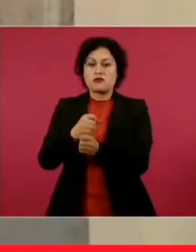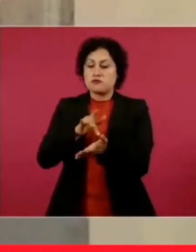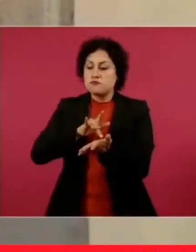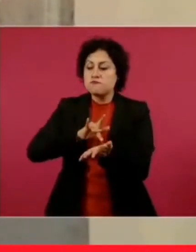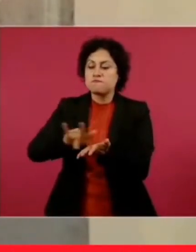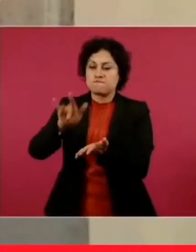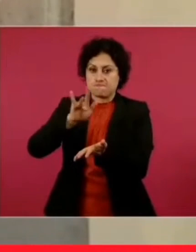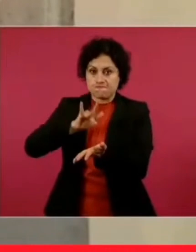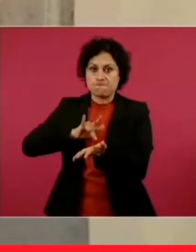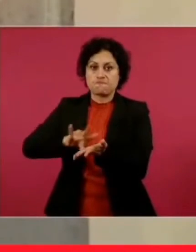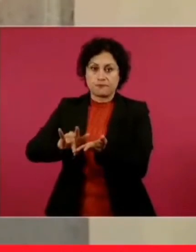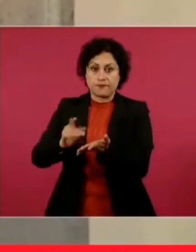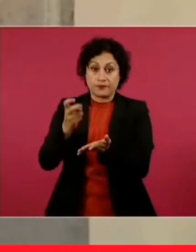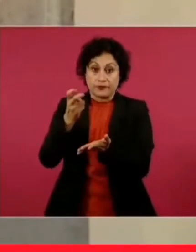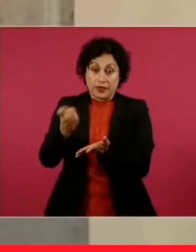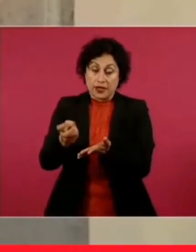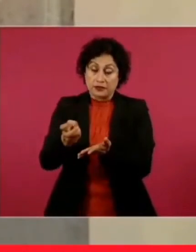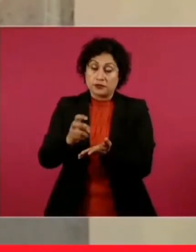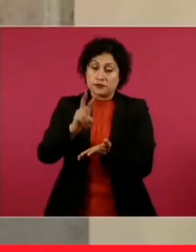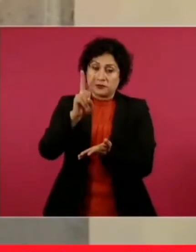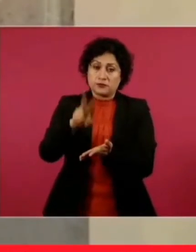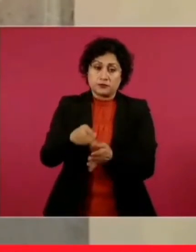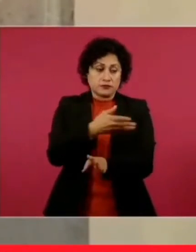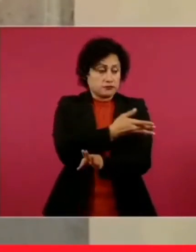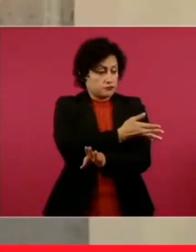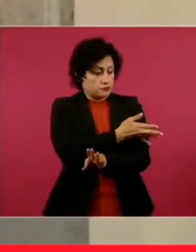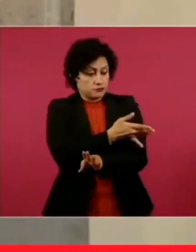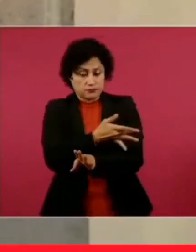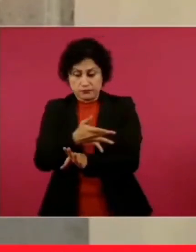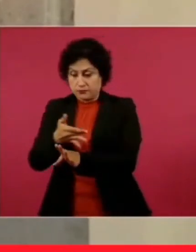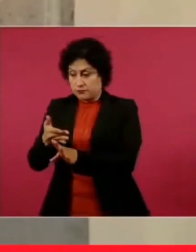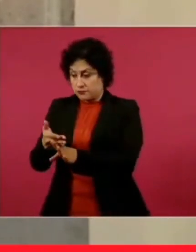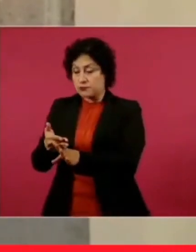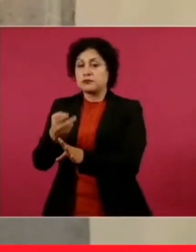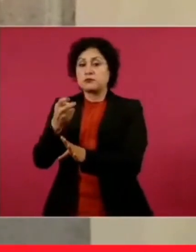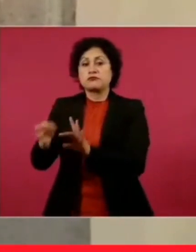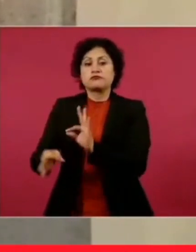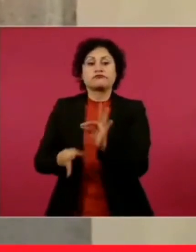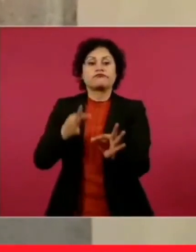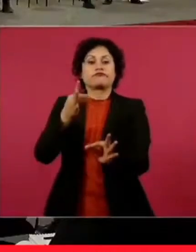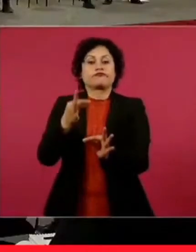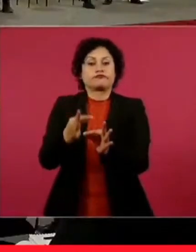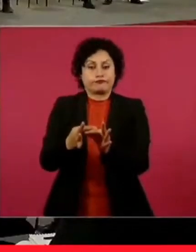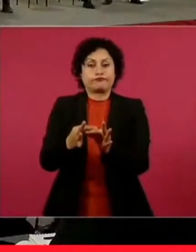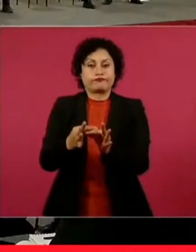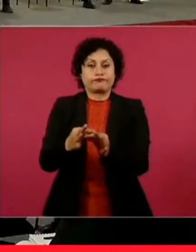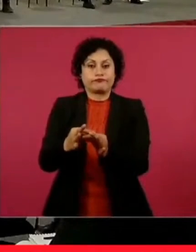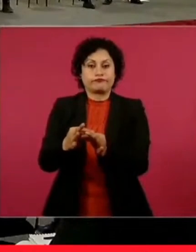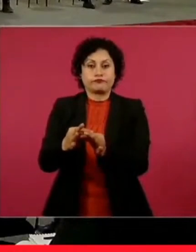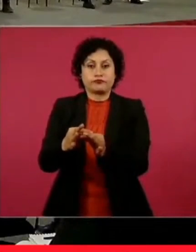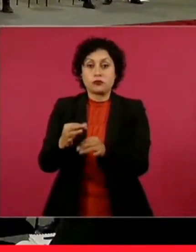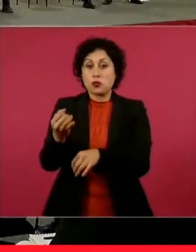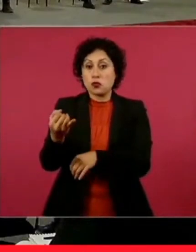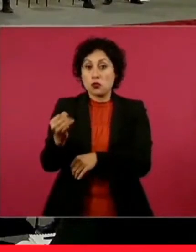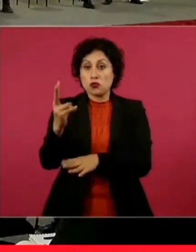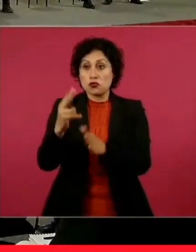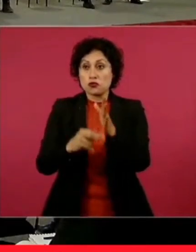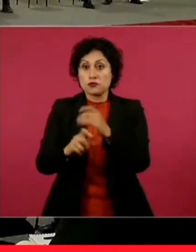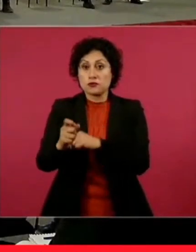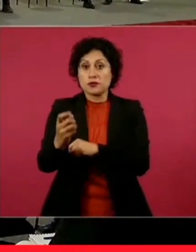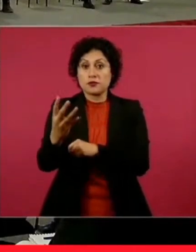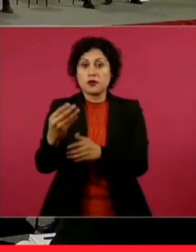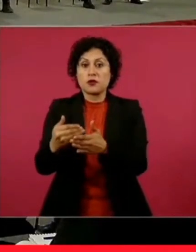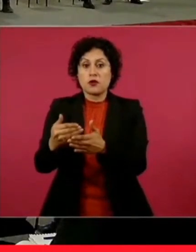Que todas las acciones de vivienda con estos apoyos puedan ser concluidas antes de junio del próximo año.